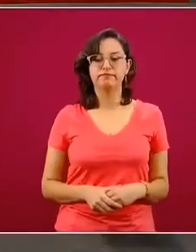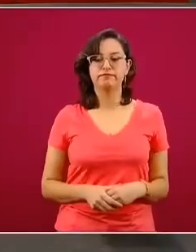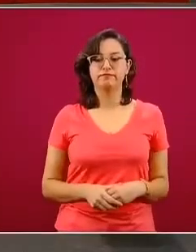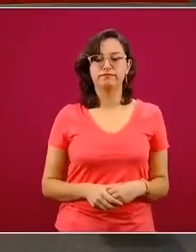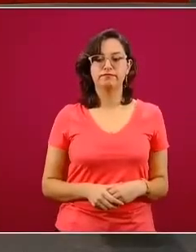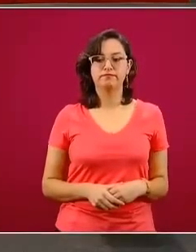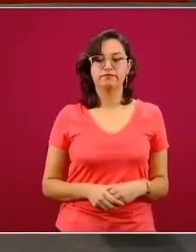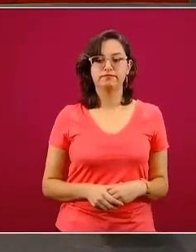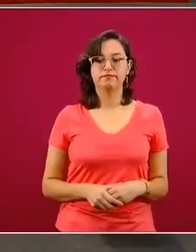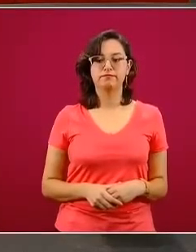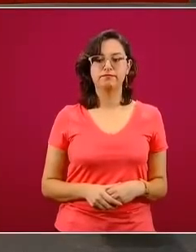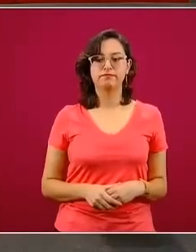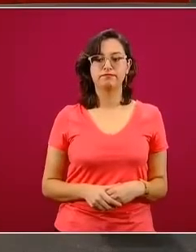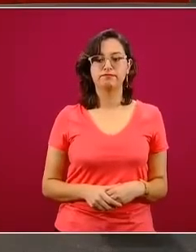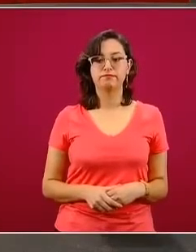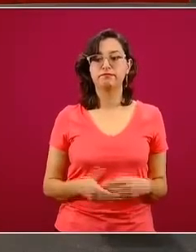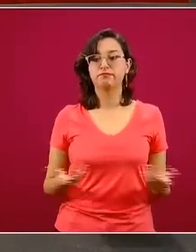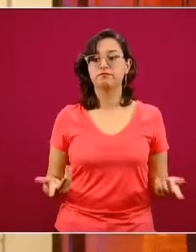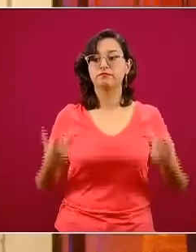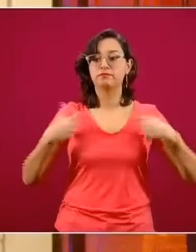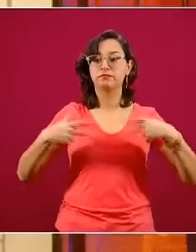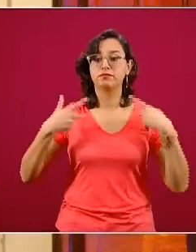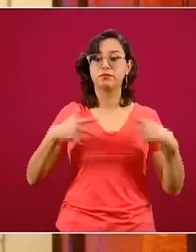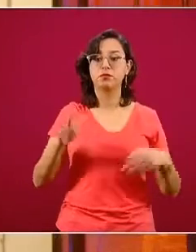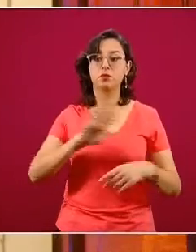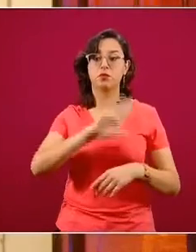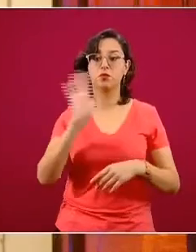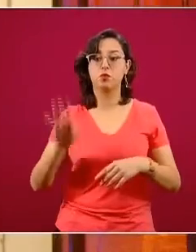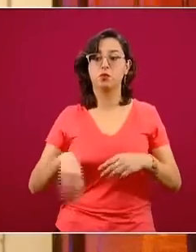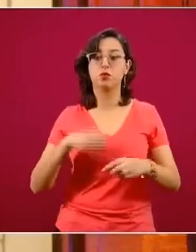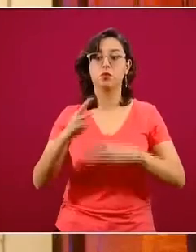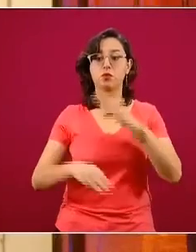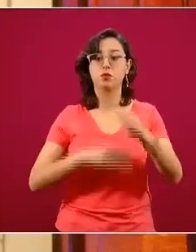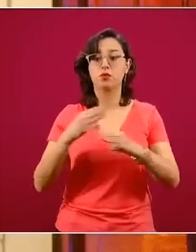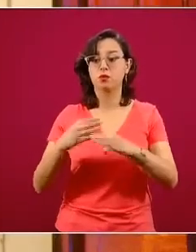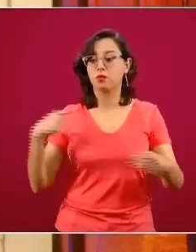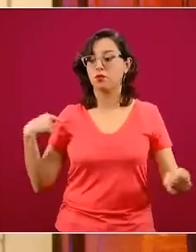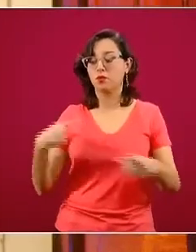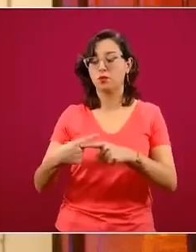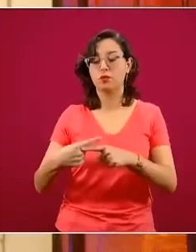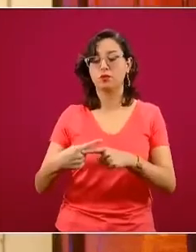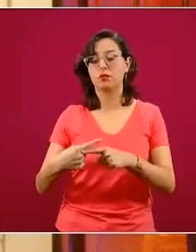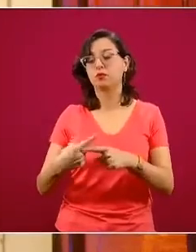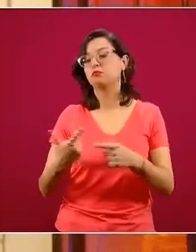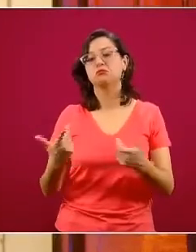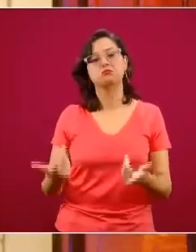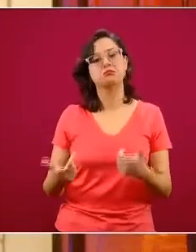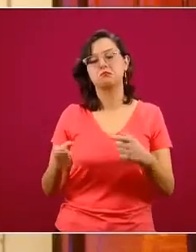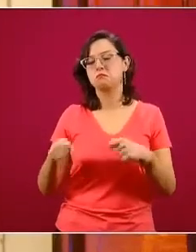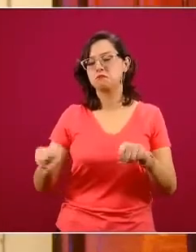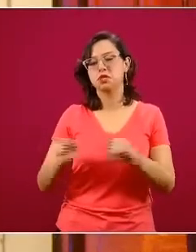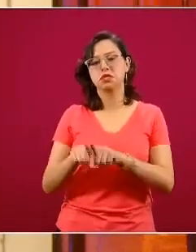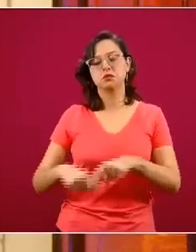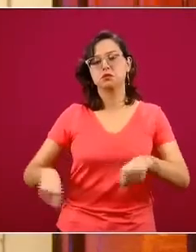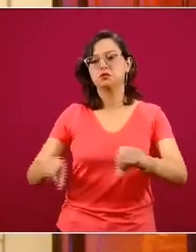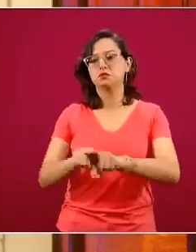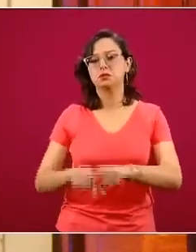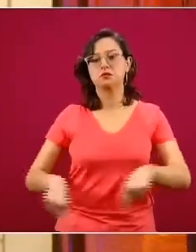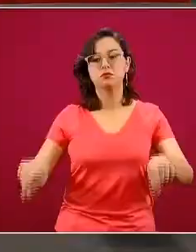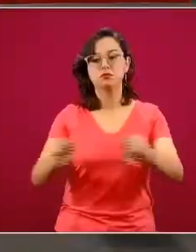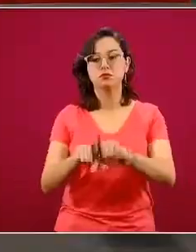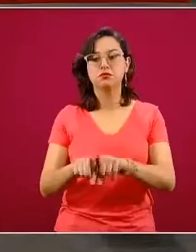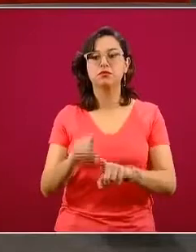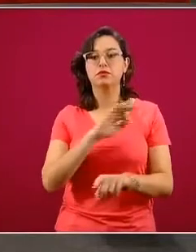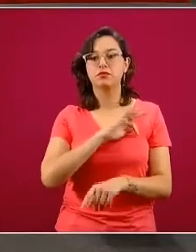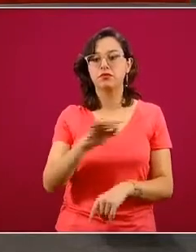casos. La tasa de letalidad global se ha mantenido durante los últimos días estable, en el dato